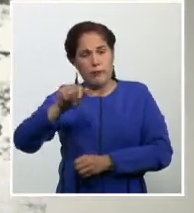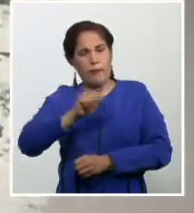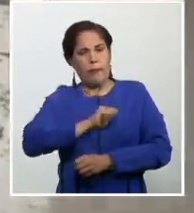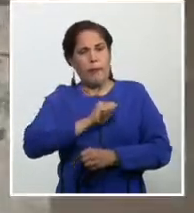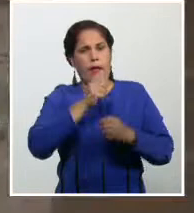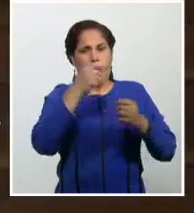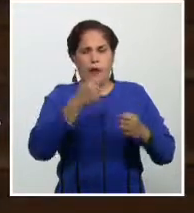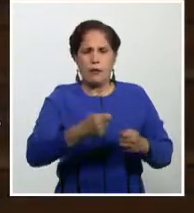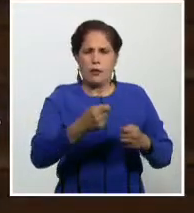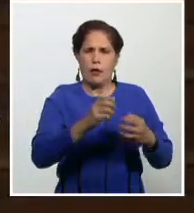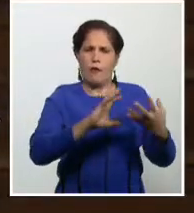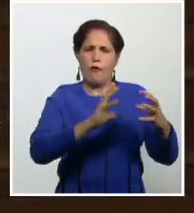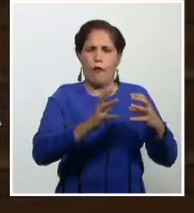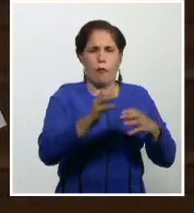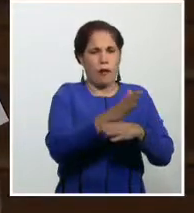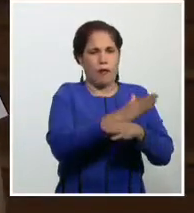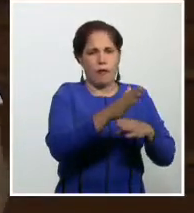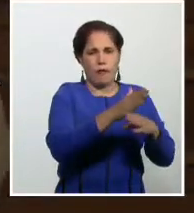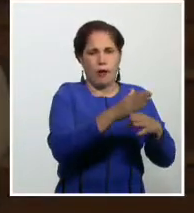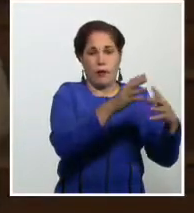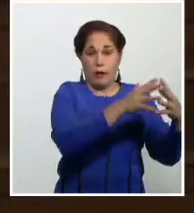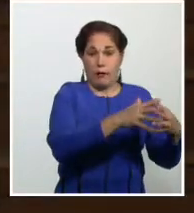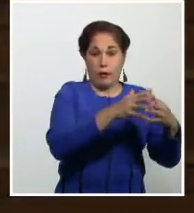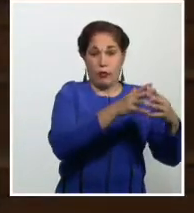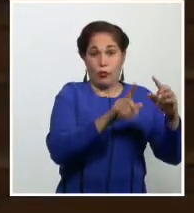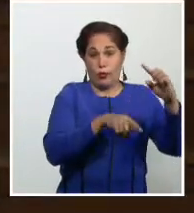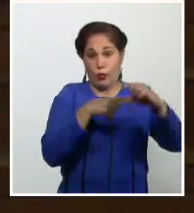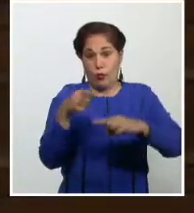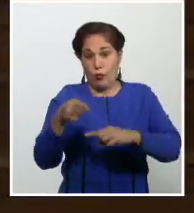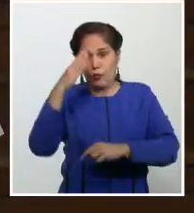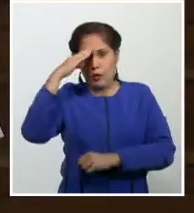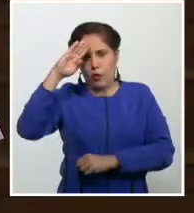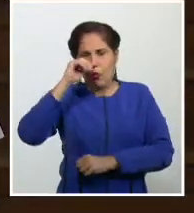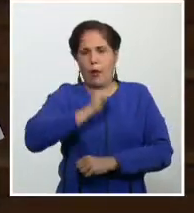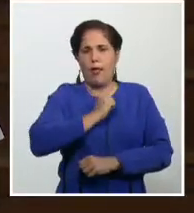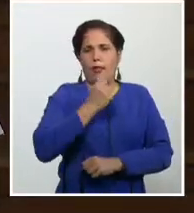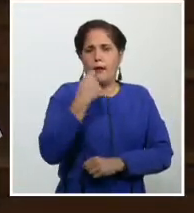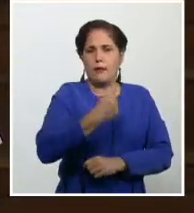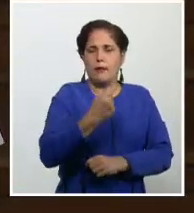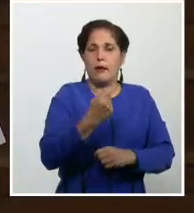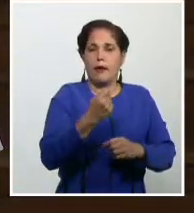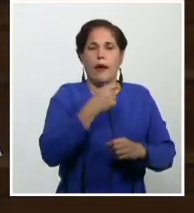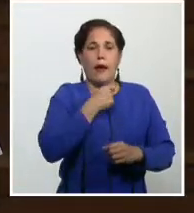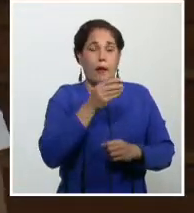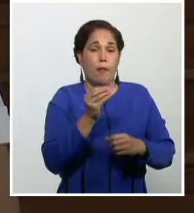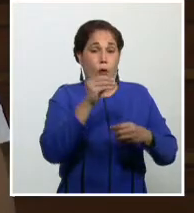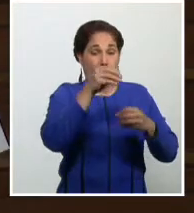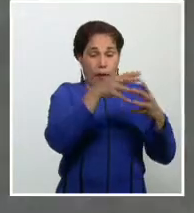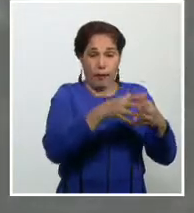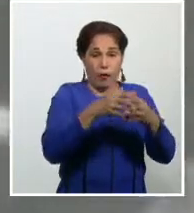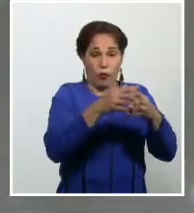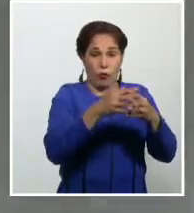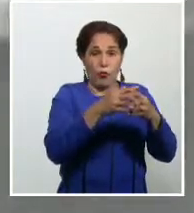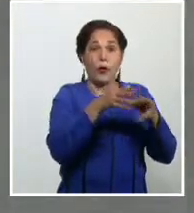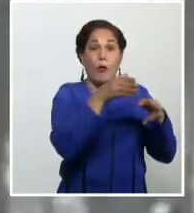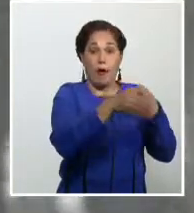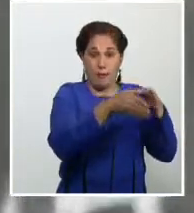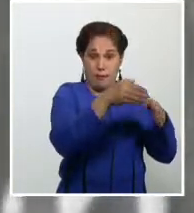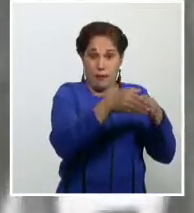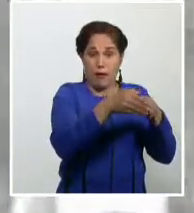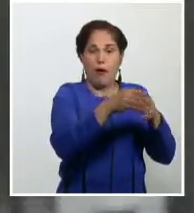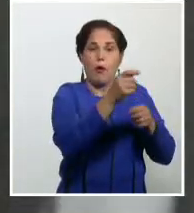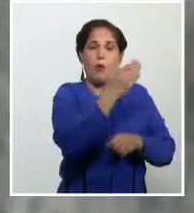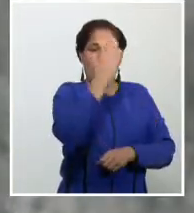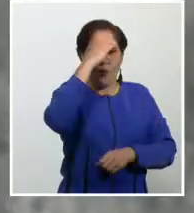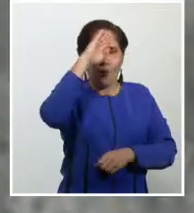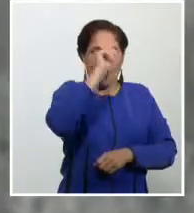cambiar la forma de operar. O sea, de entrenar a los emigrados cubanos que estaban en los campamentos, que tenían concentrado en los campamentos, en